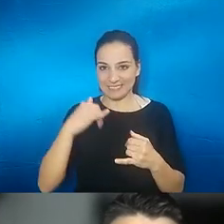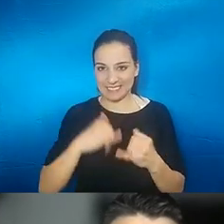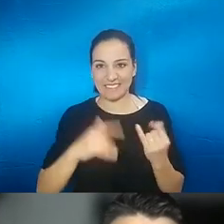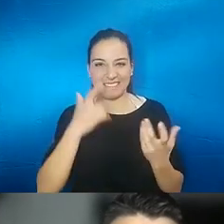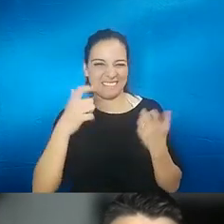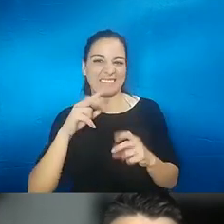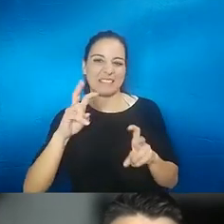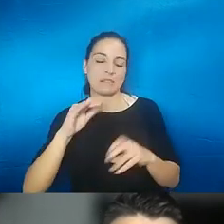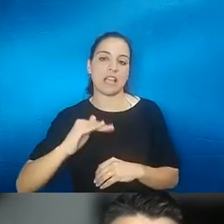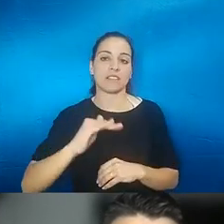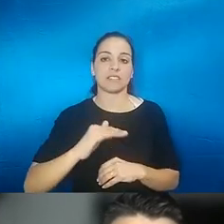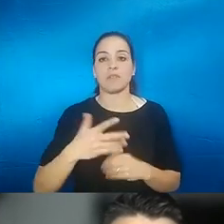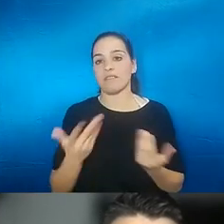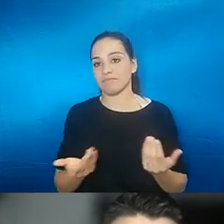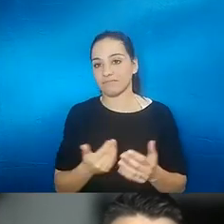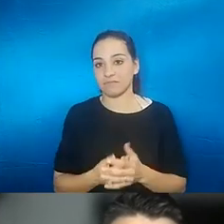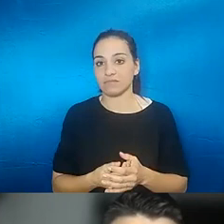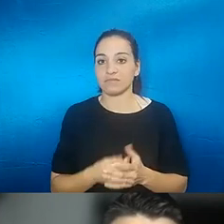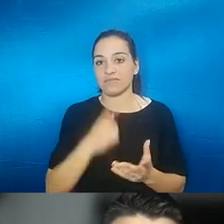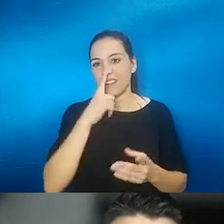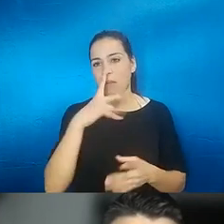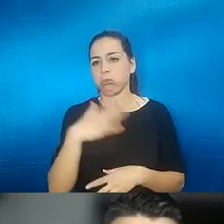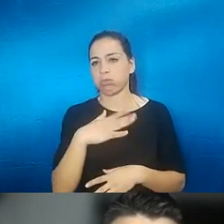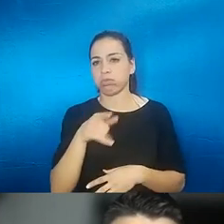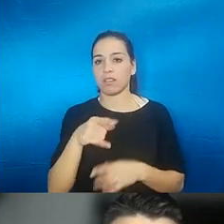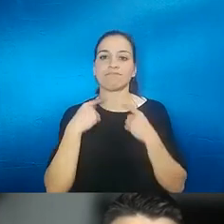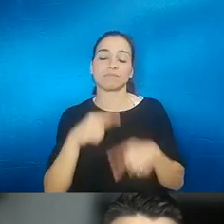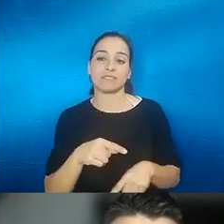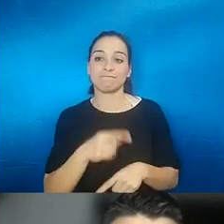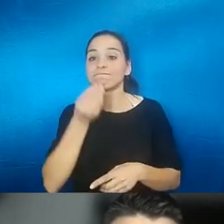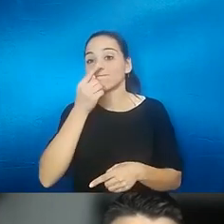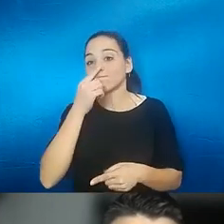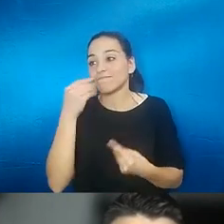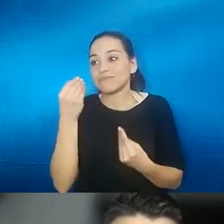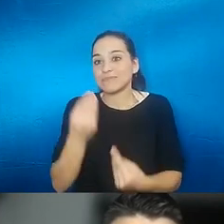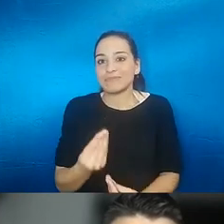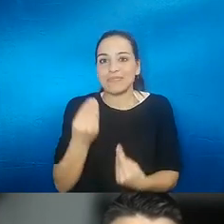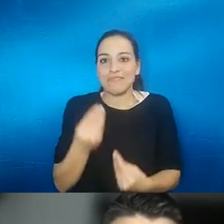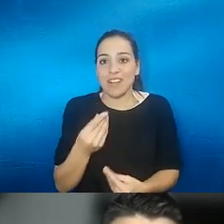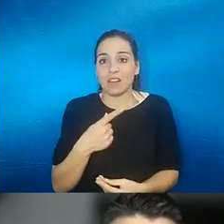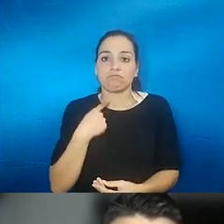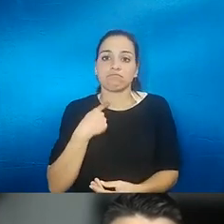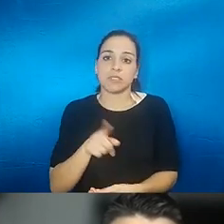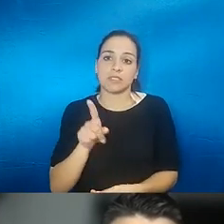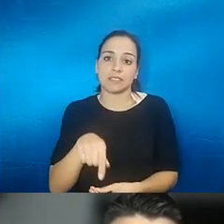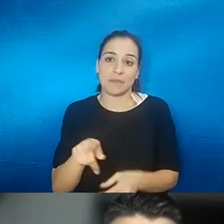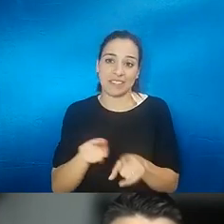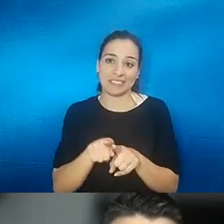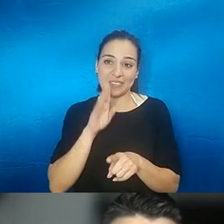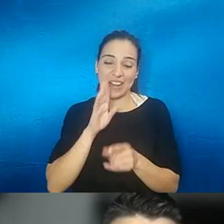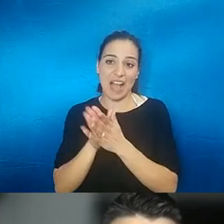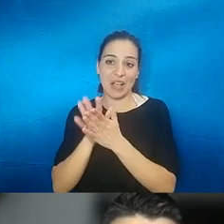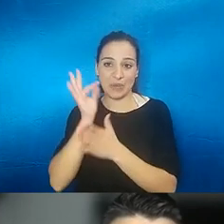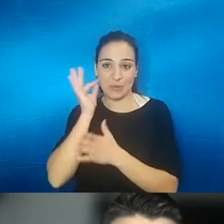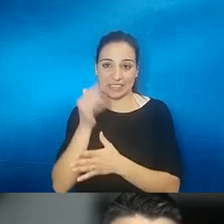sea te dicen no bueno pues los olores malos te los pierdes ya pero también me pierdo los buenos como bien decía María Jesús yo no sé lo que es